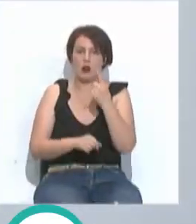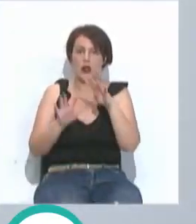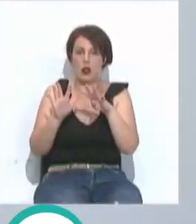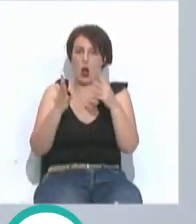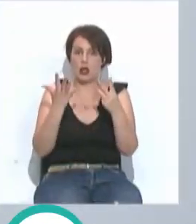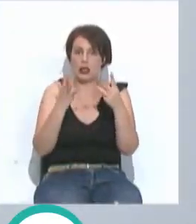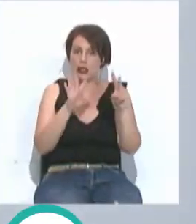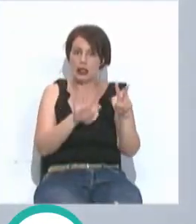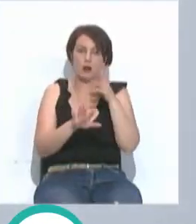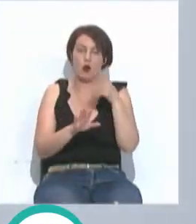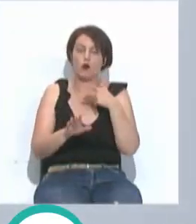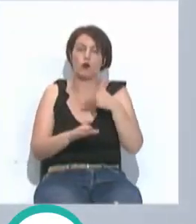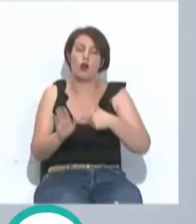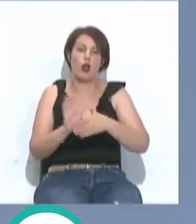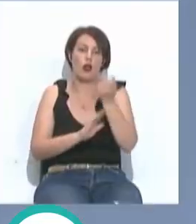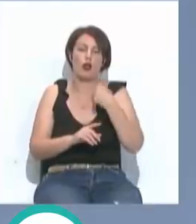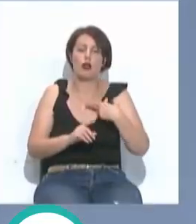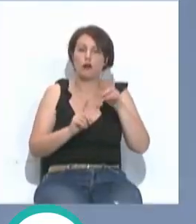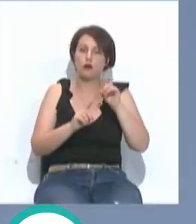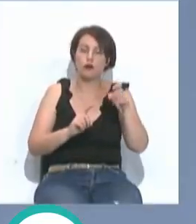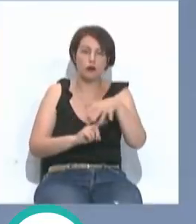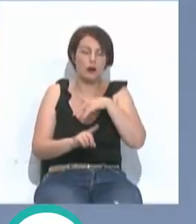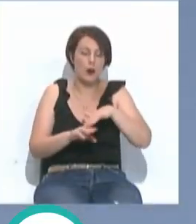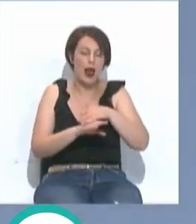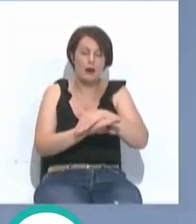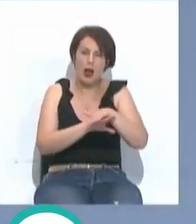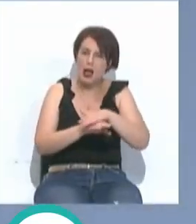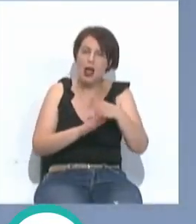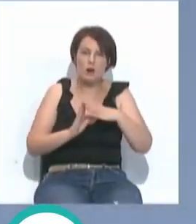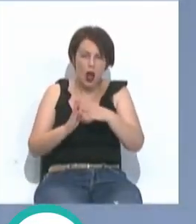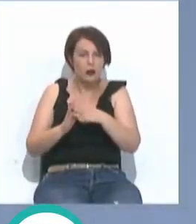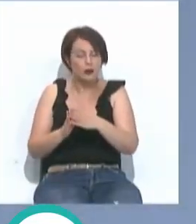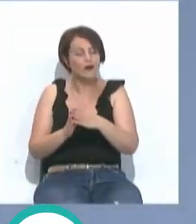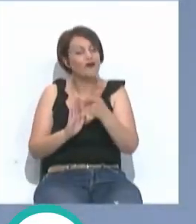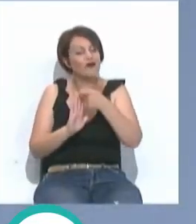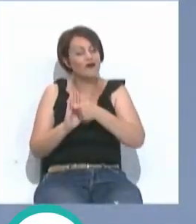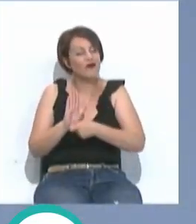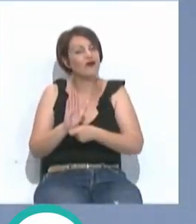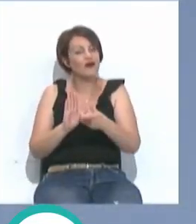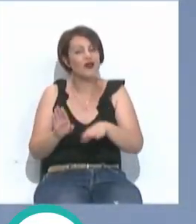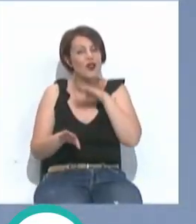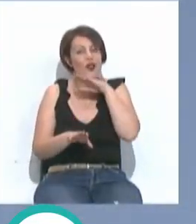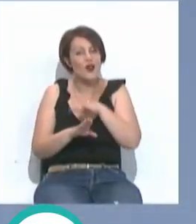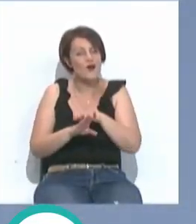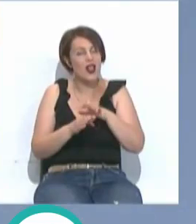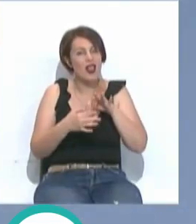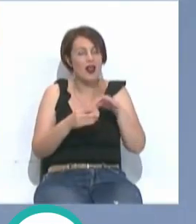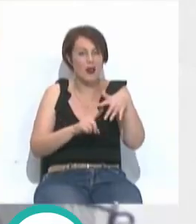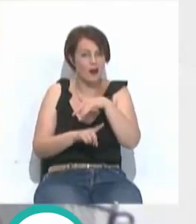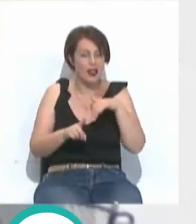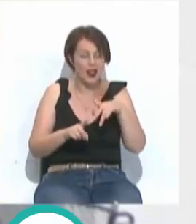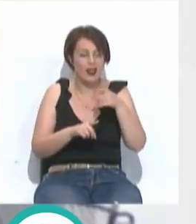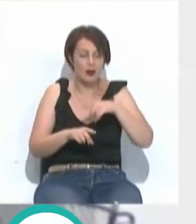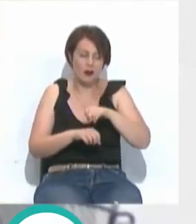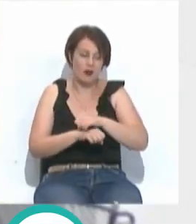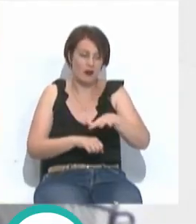por la Fundación de Educación Ambiental a las playas y puertos, que cumplen una serie de condiciones medioambientales y de